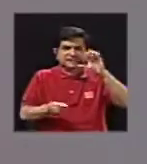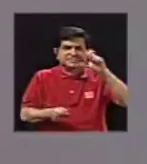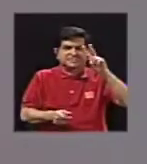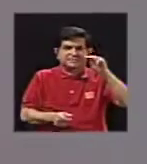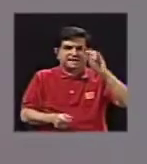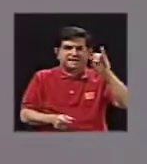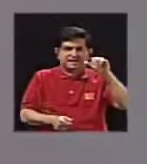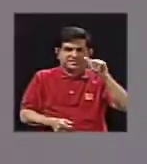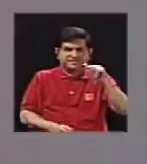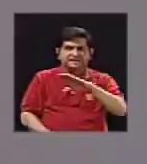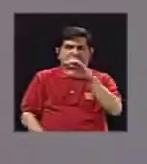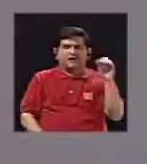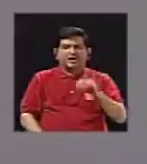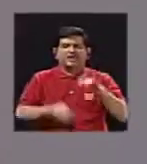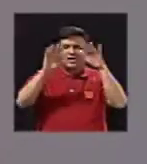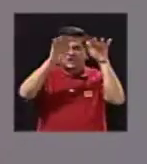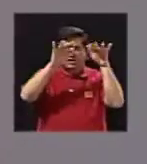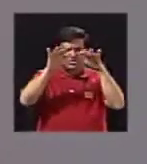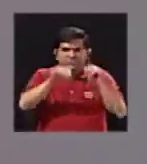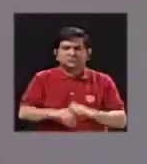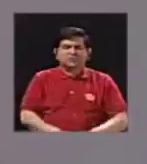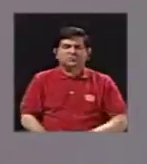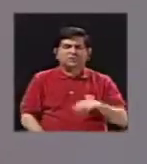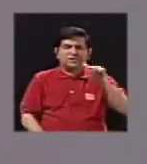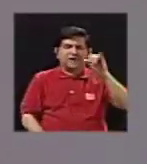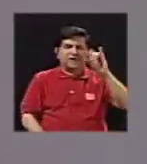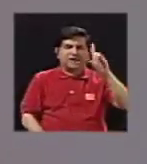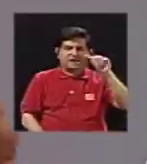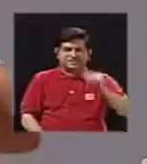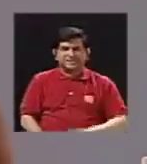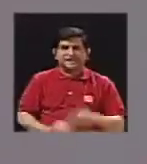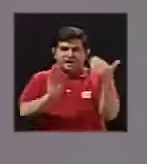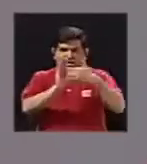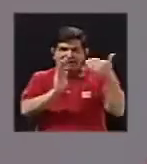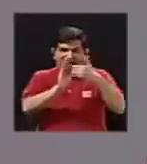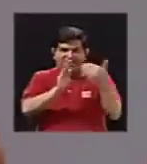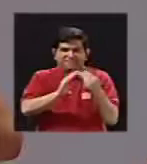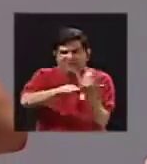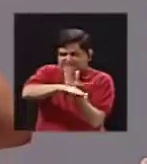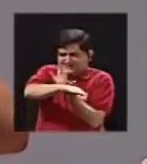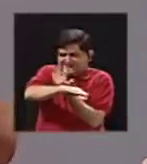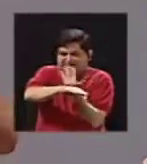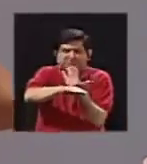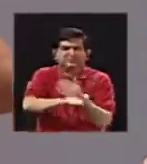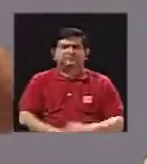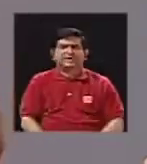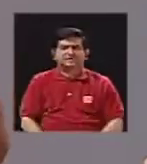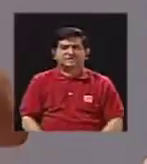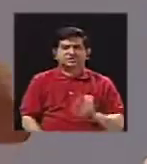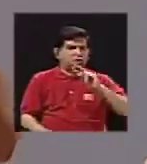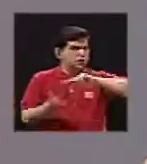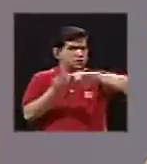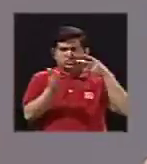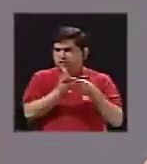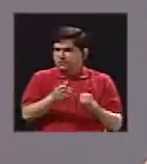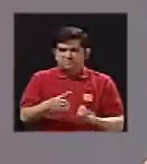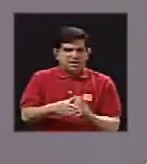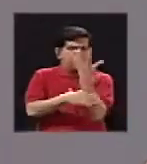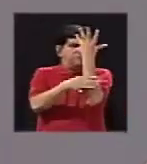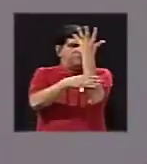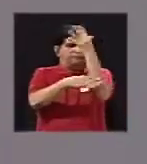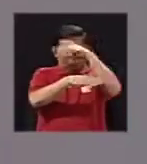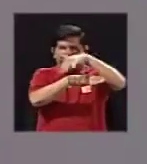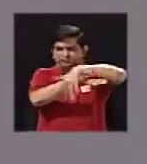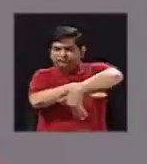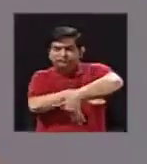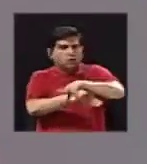lluvia ácida, pues, un poquito de queman los pastos, cosas que no tienen que ver meramente con una explosión o lava que salga del